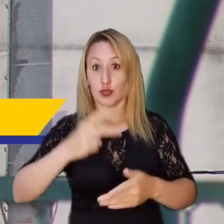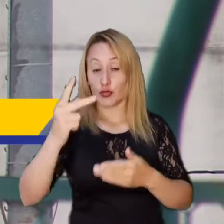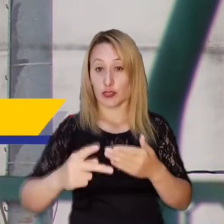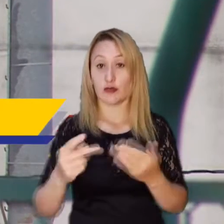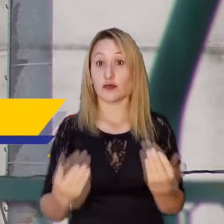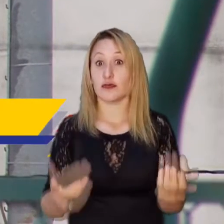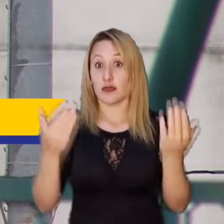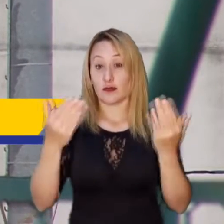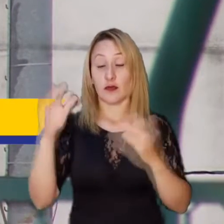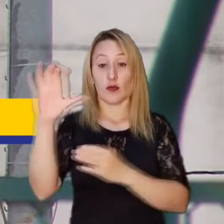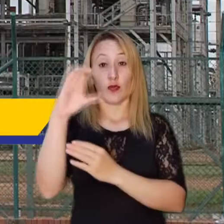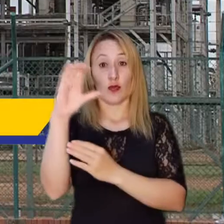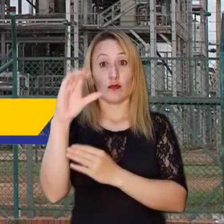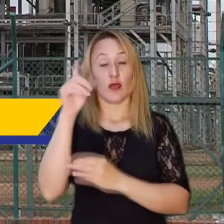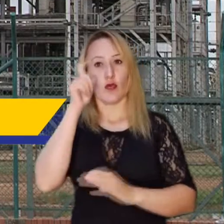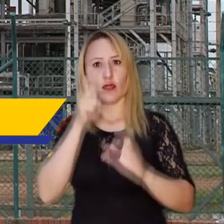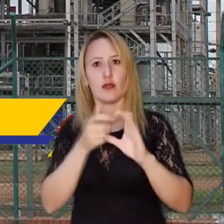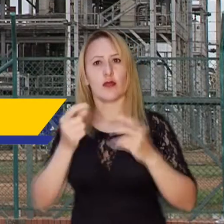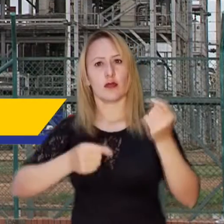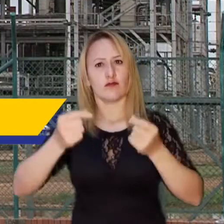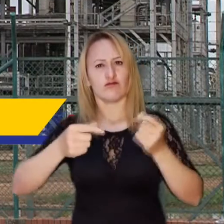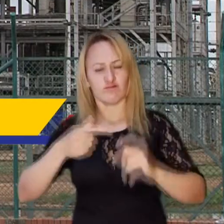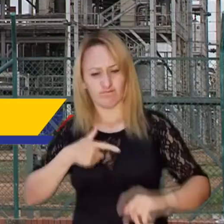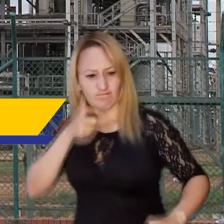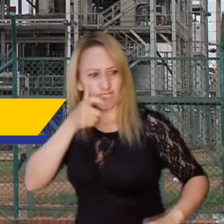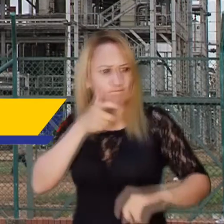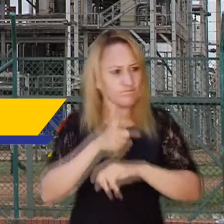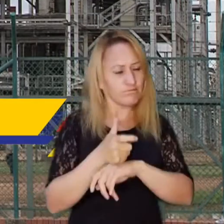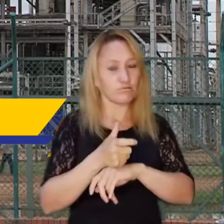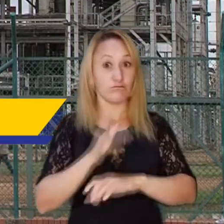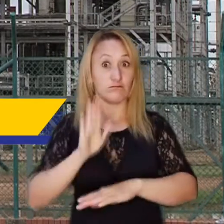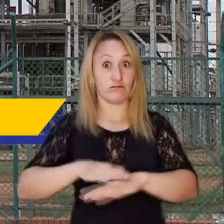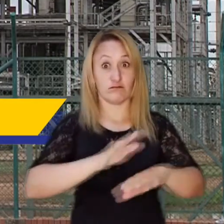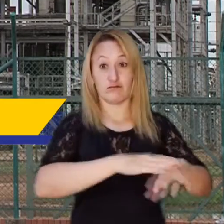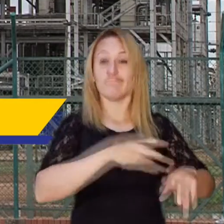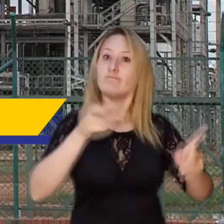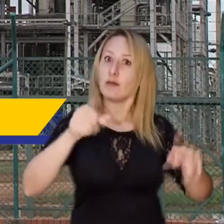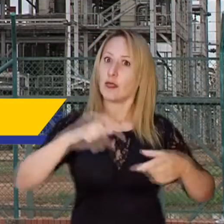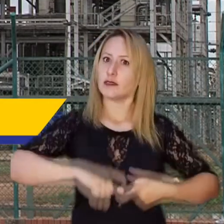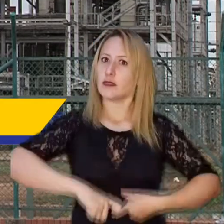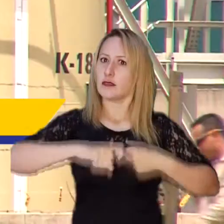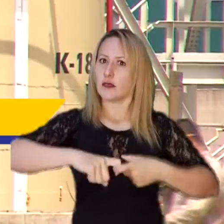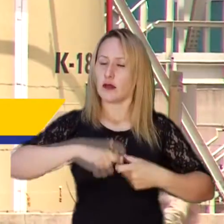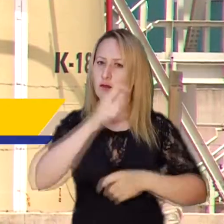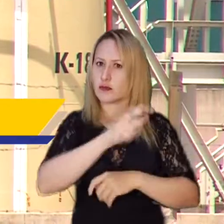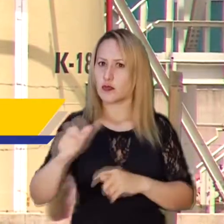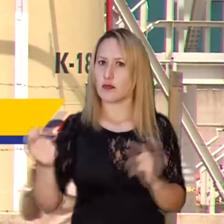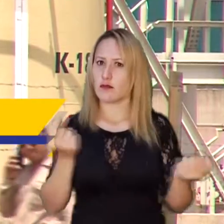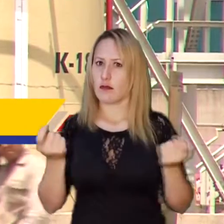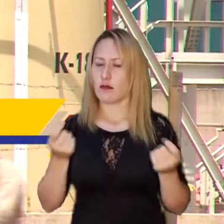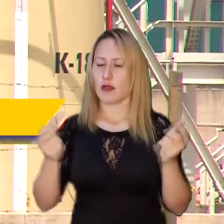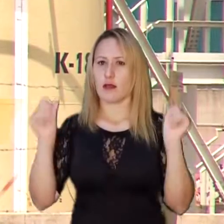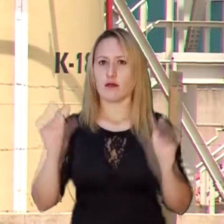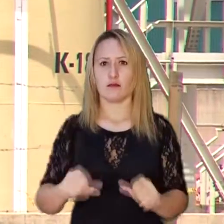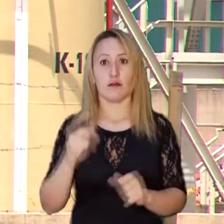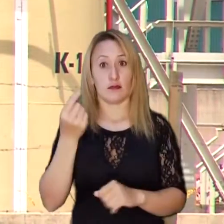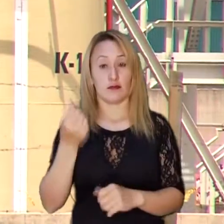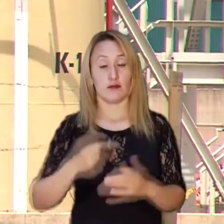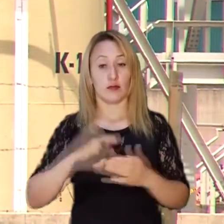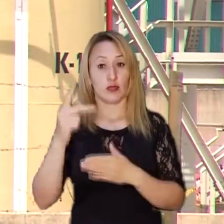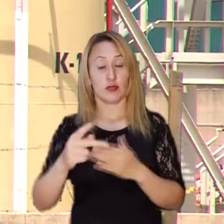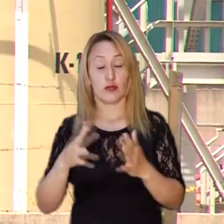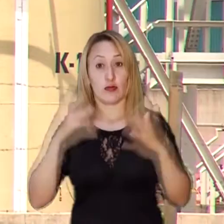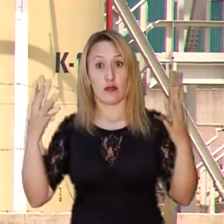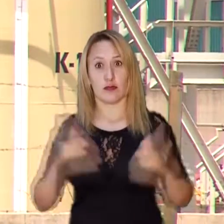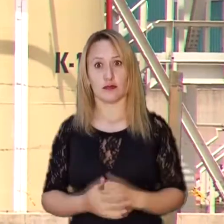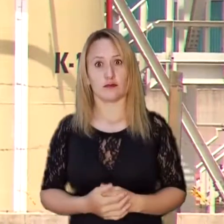obras que beneficiarían al país, la Contraloría General continuará en su labor de alertar y sancionar a quienes manejen mal los recursos en